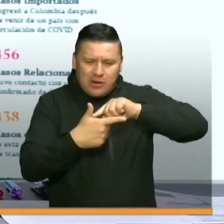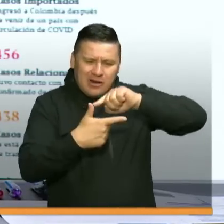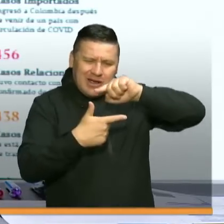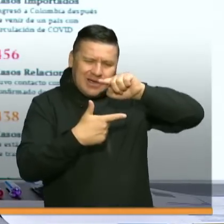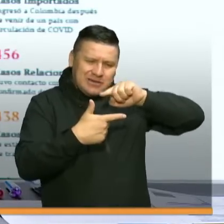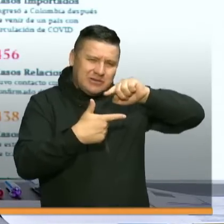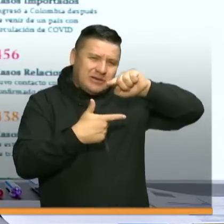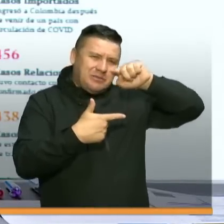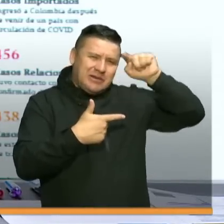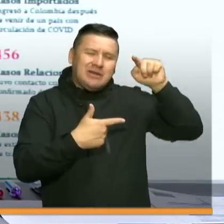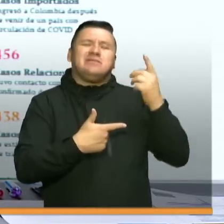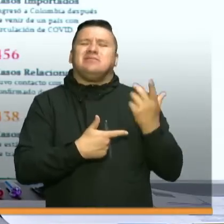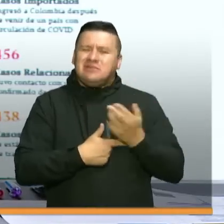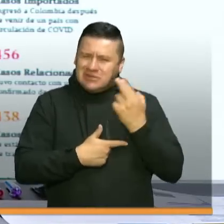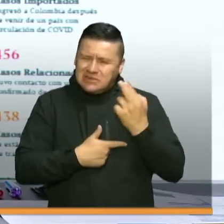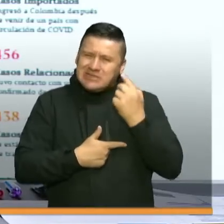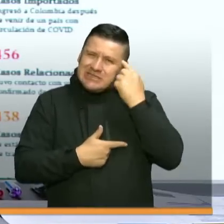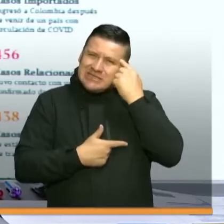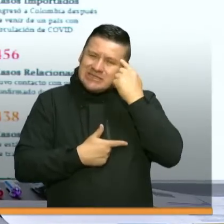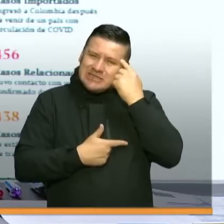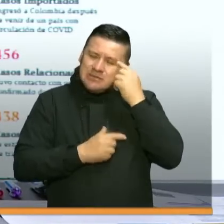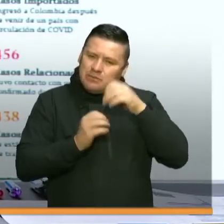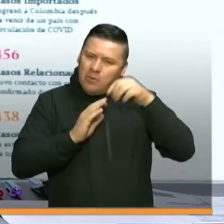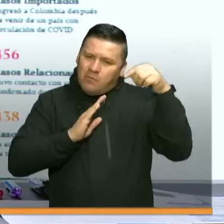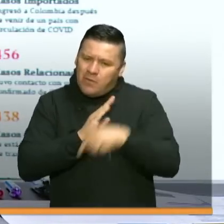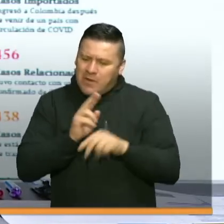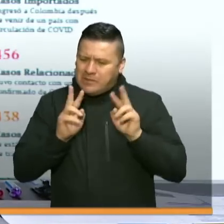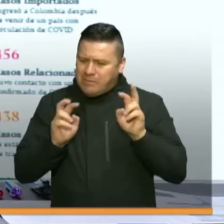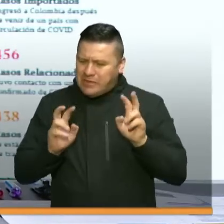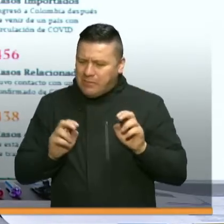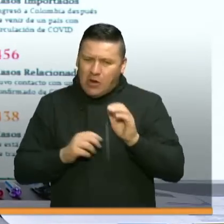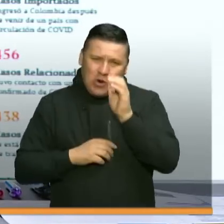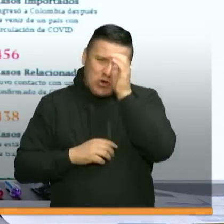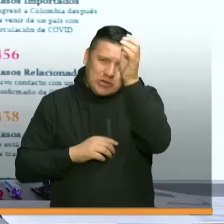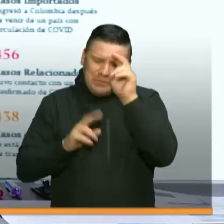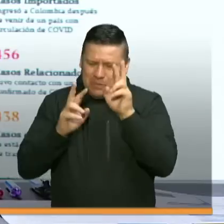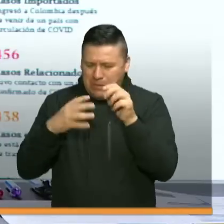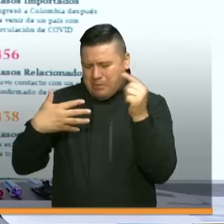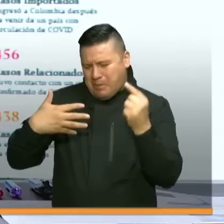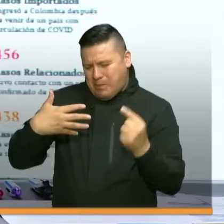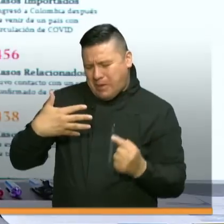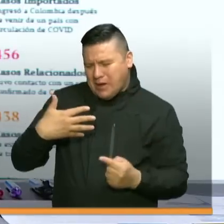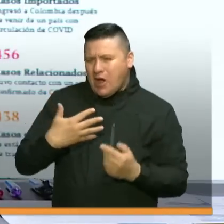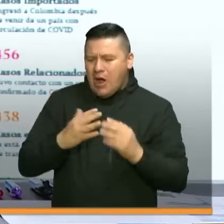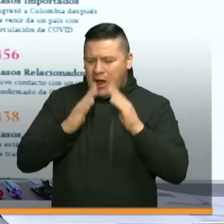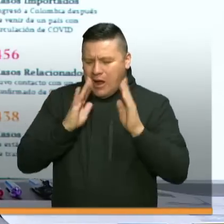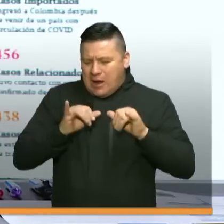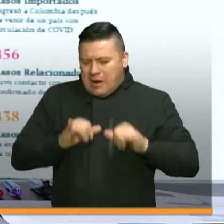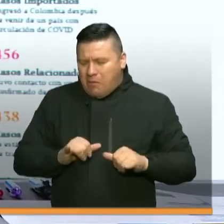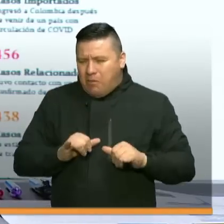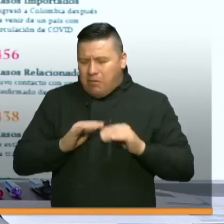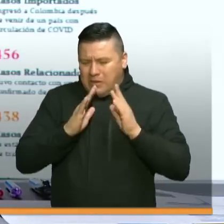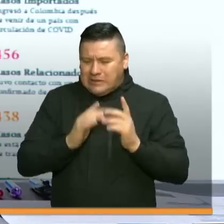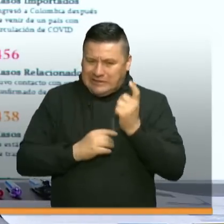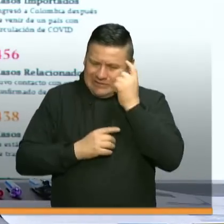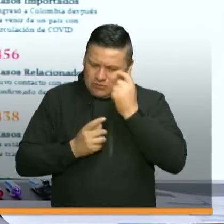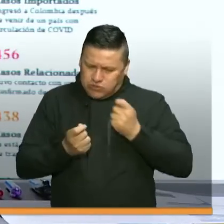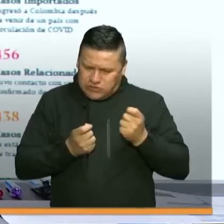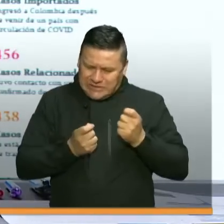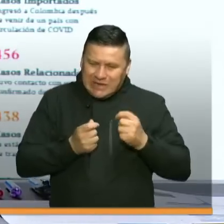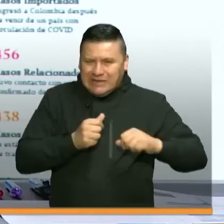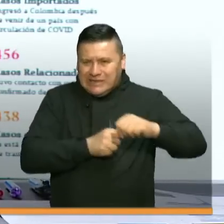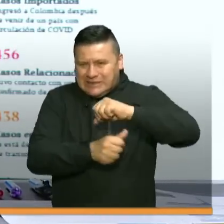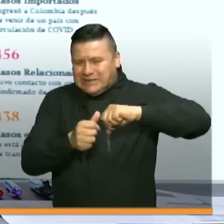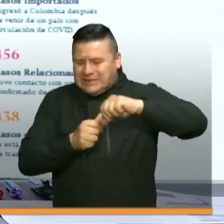epidemiológica y también podremos profundizar muchísimos conceptos relacionados con ese aislamiento preventivo inteligente